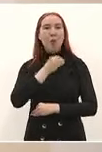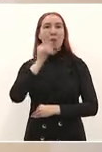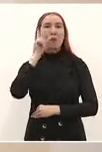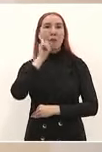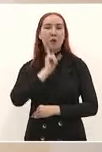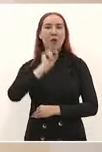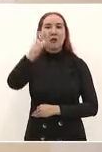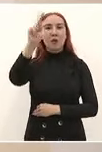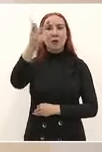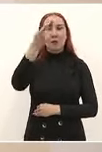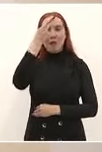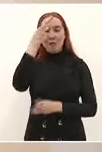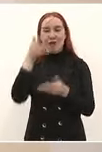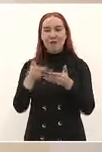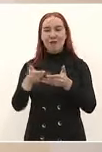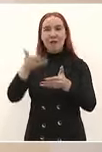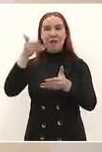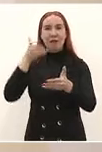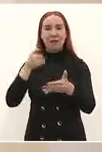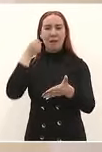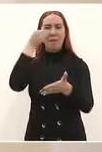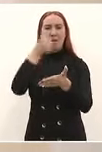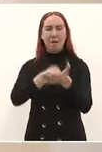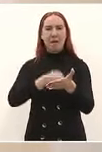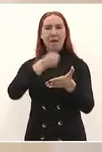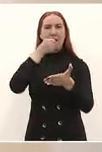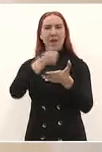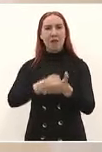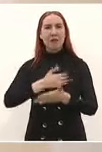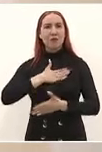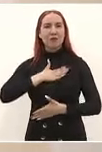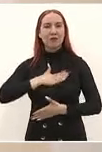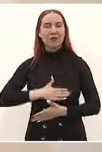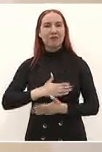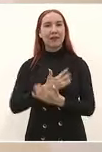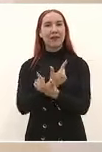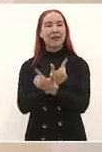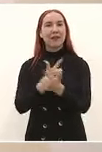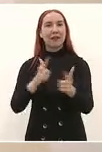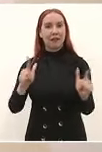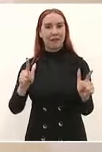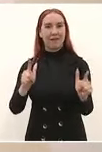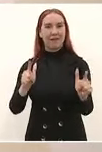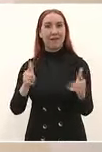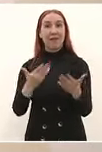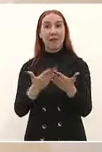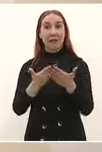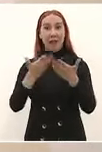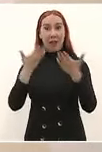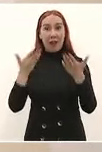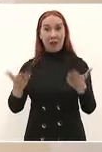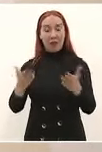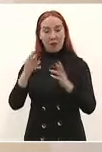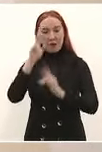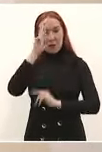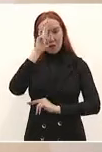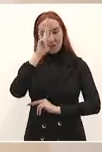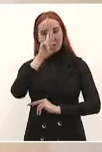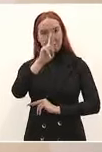lucharon por la justicia por la libertad muy importante